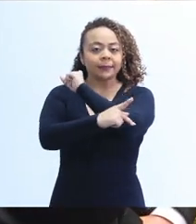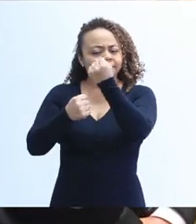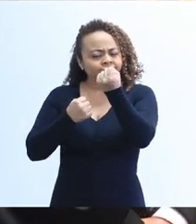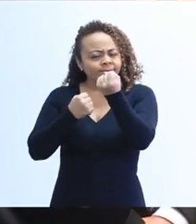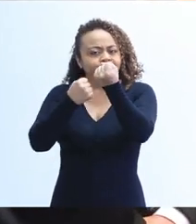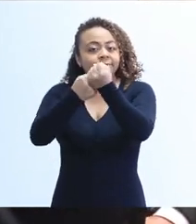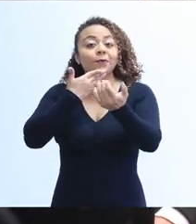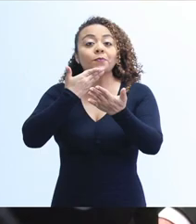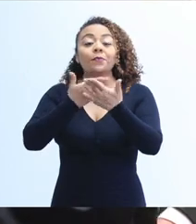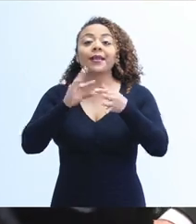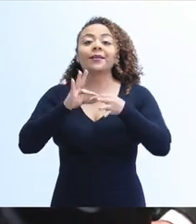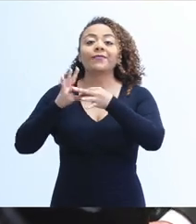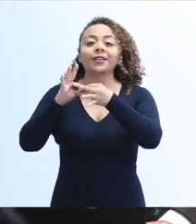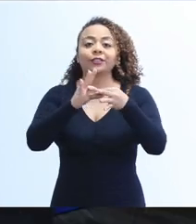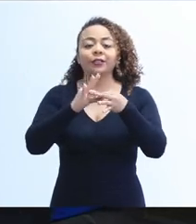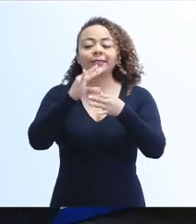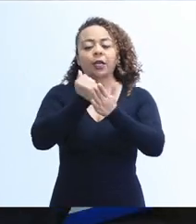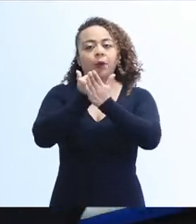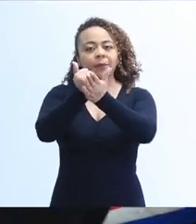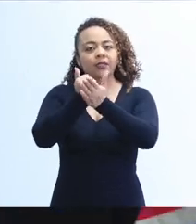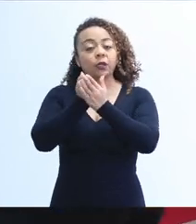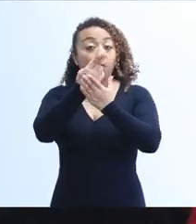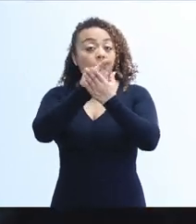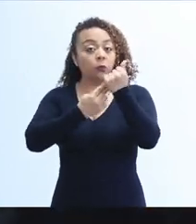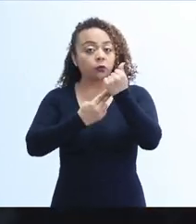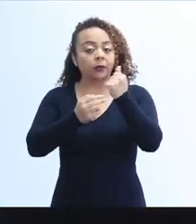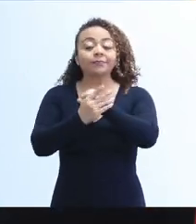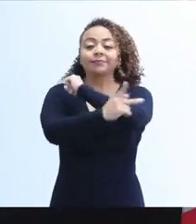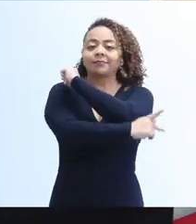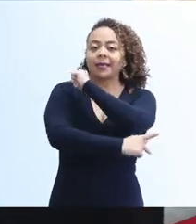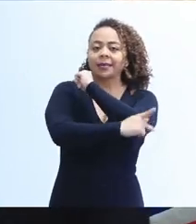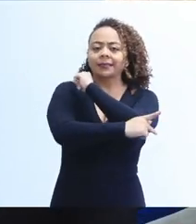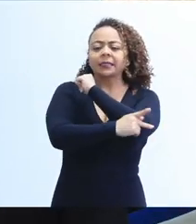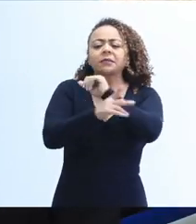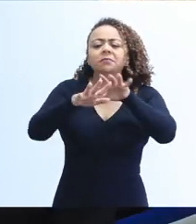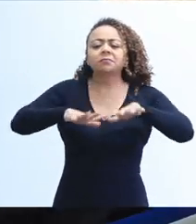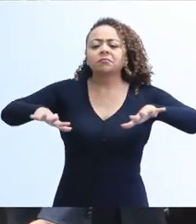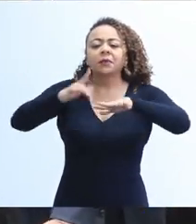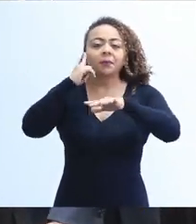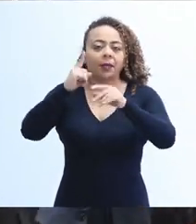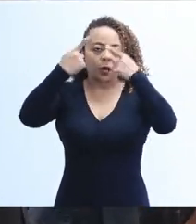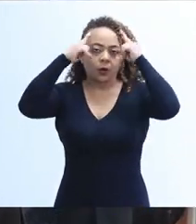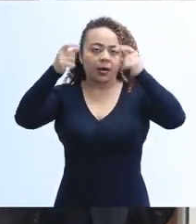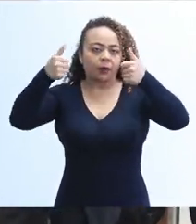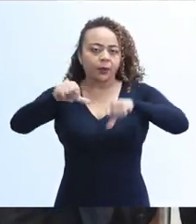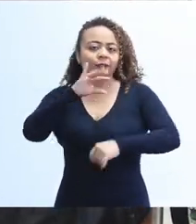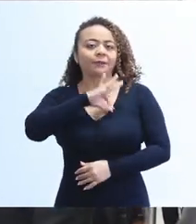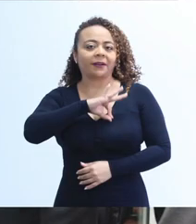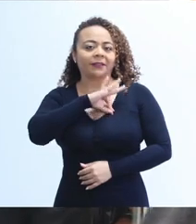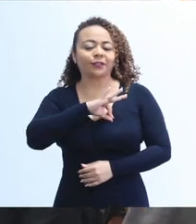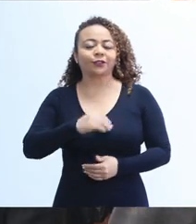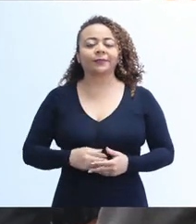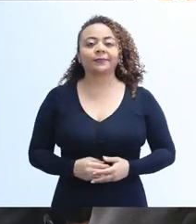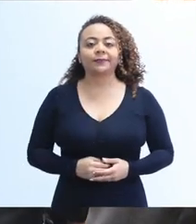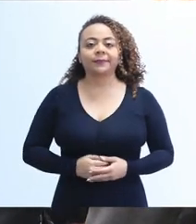que afianzaron las buenas relaciones y cooperación mutua entre los países para lograr acuerdos y beneficios.